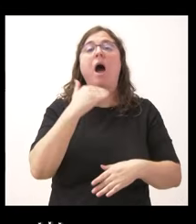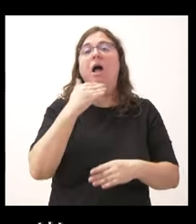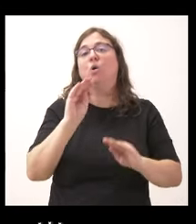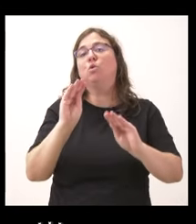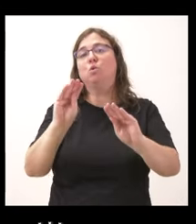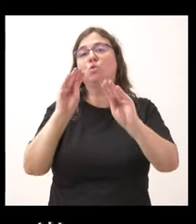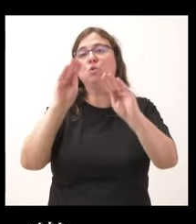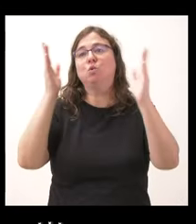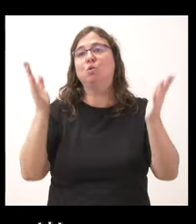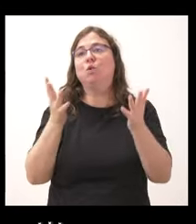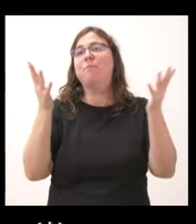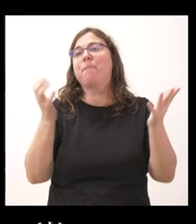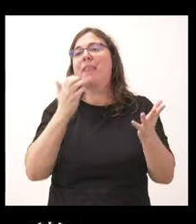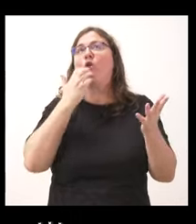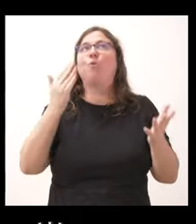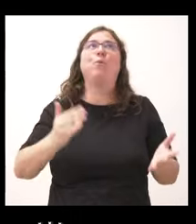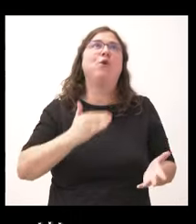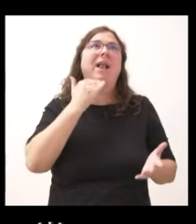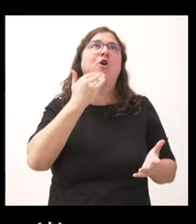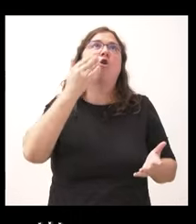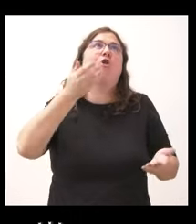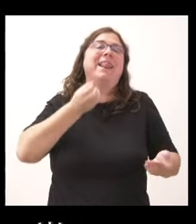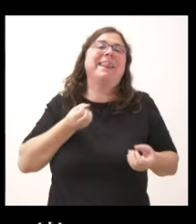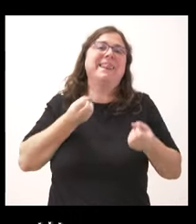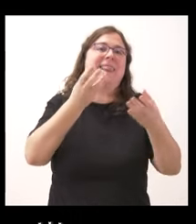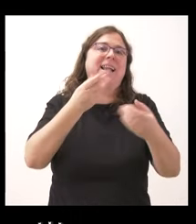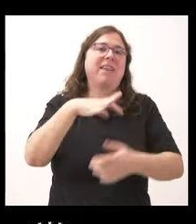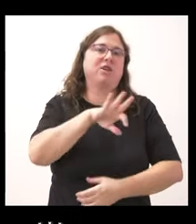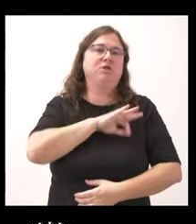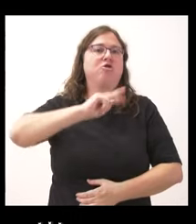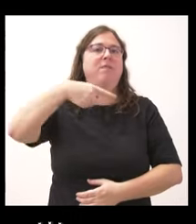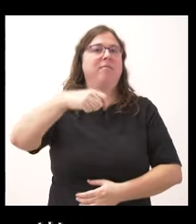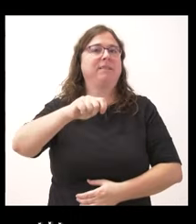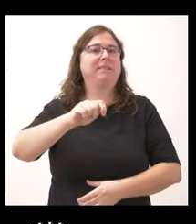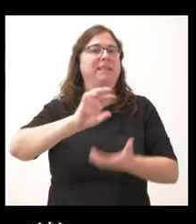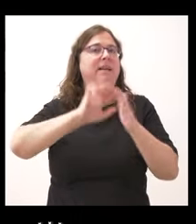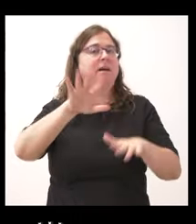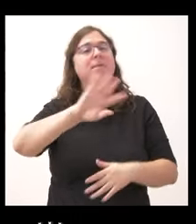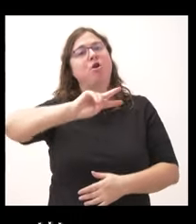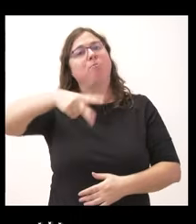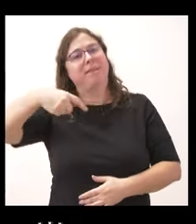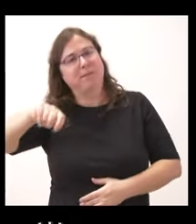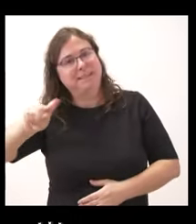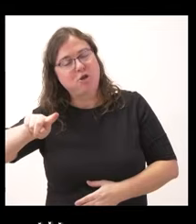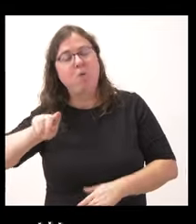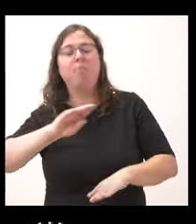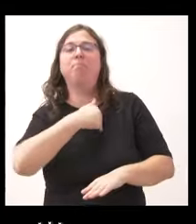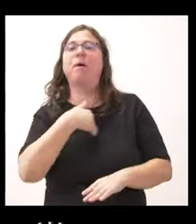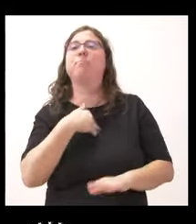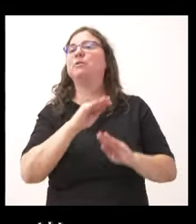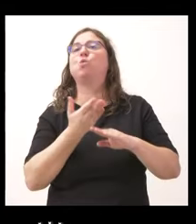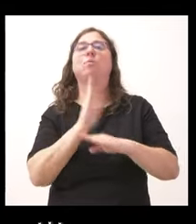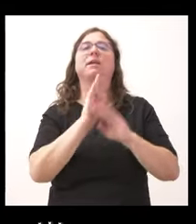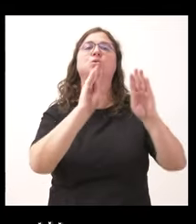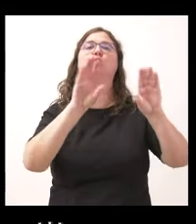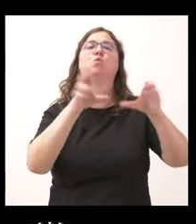como una declaración del señor vicepresidente de Castilla y León, pero no como vicepresidente, sino como representante de su